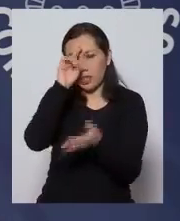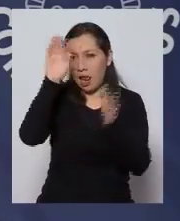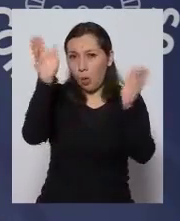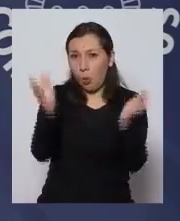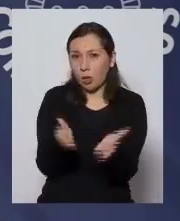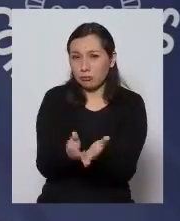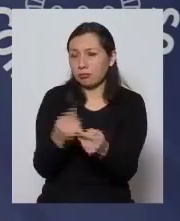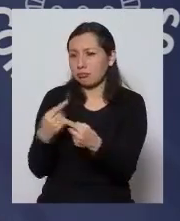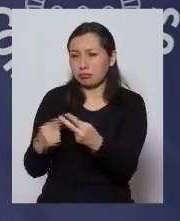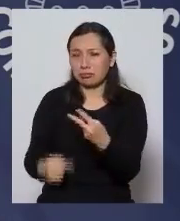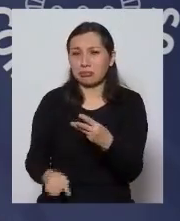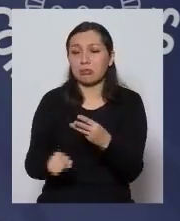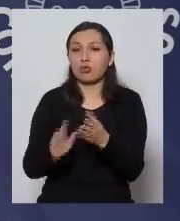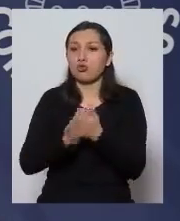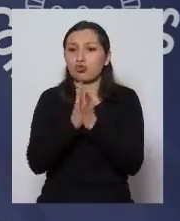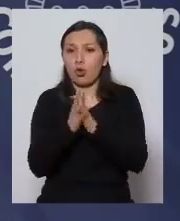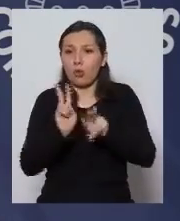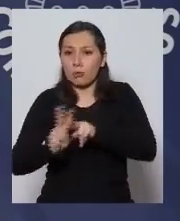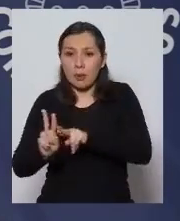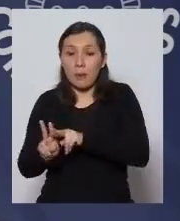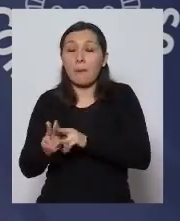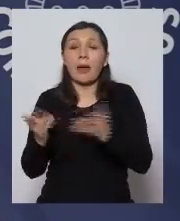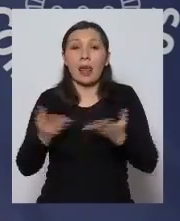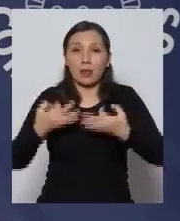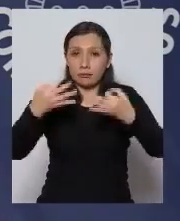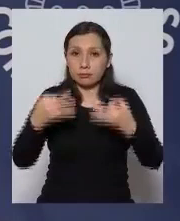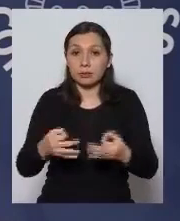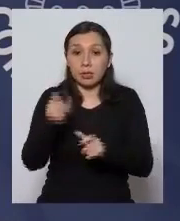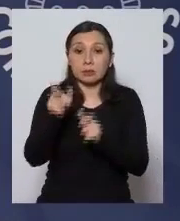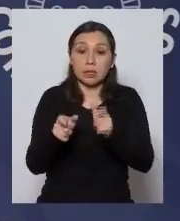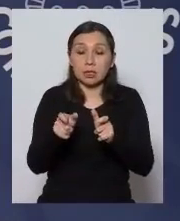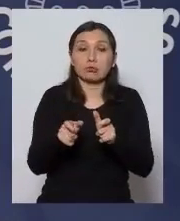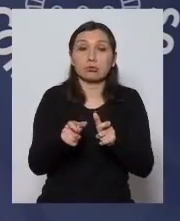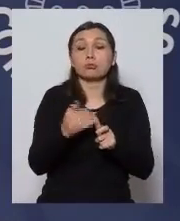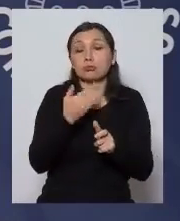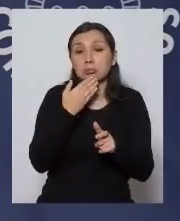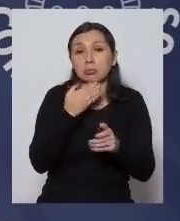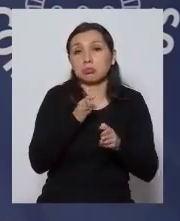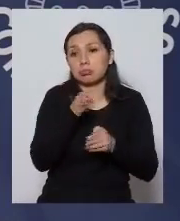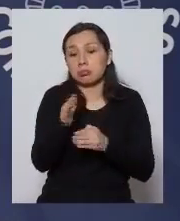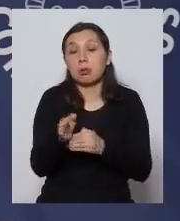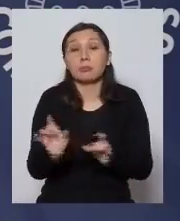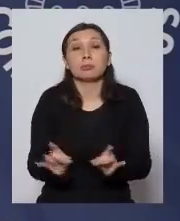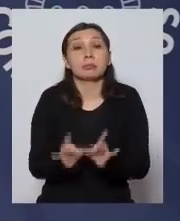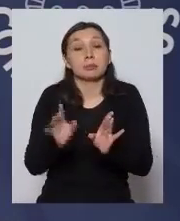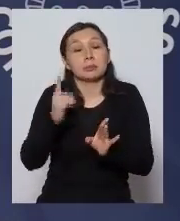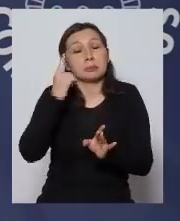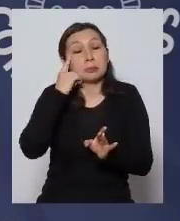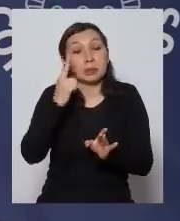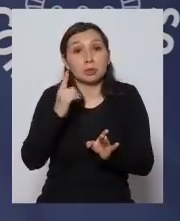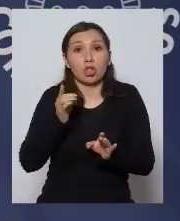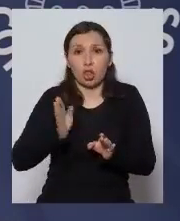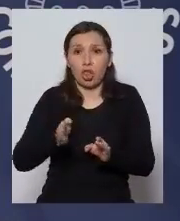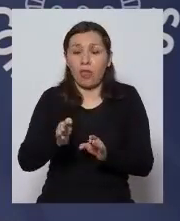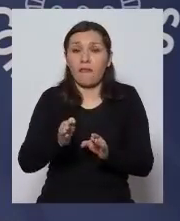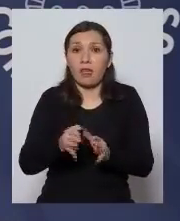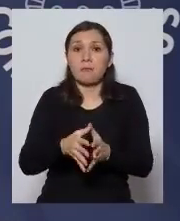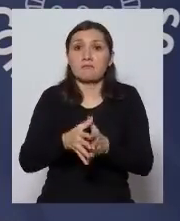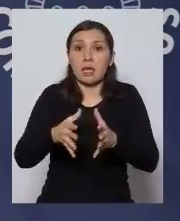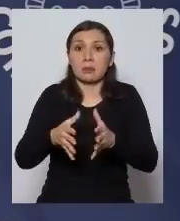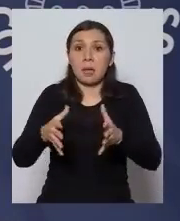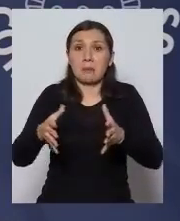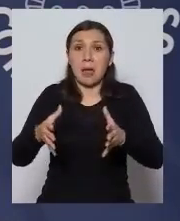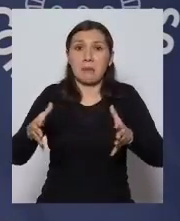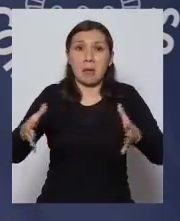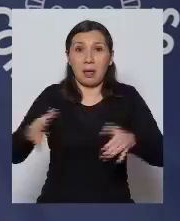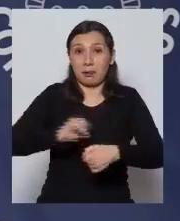huachuraba en fin se están tomando todas las medidas para que efectivamente incluso en un escenario de que siga habiendo aumento